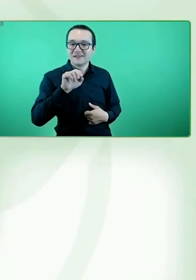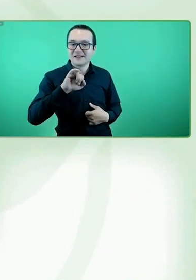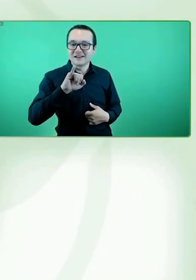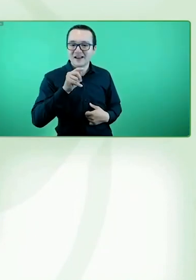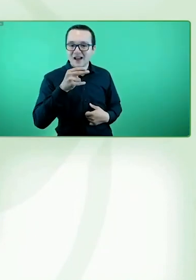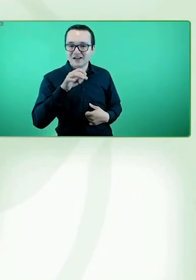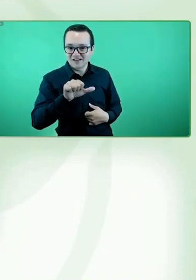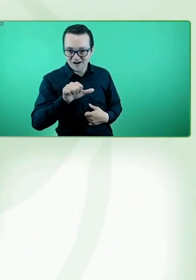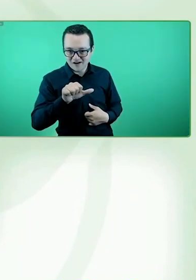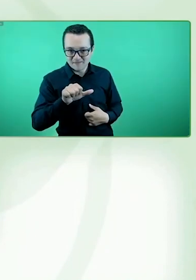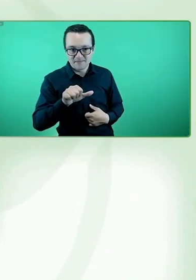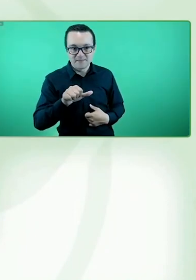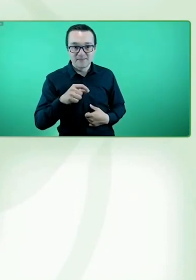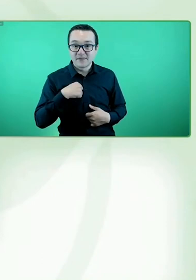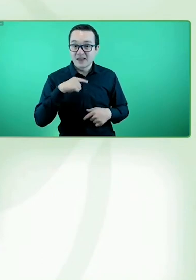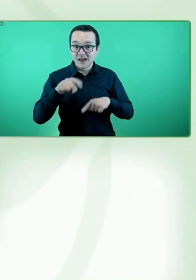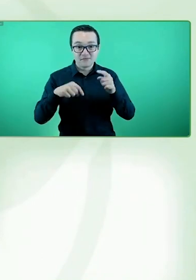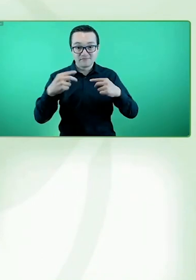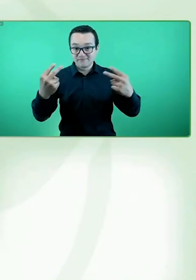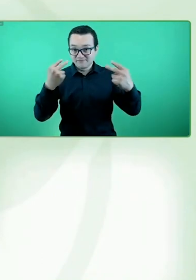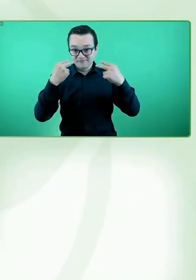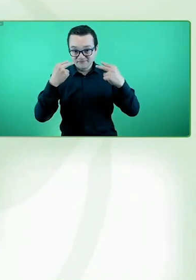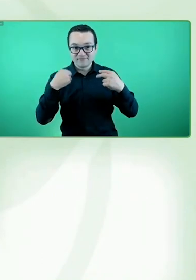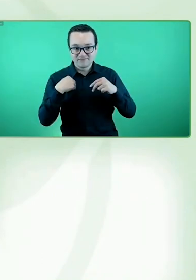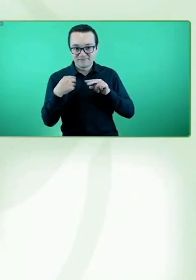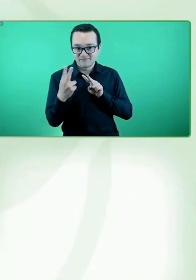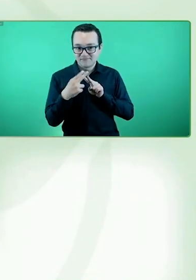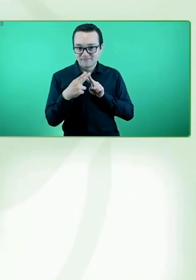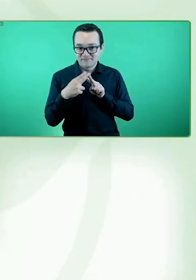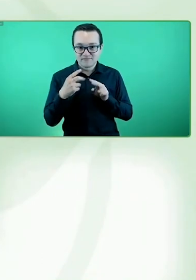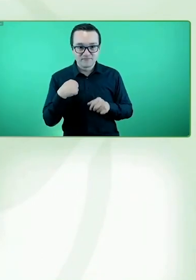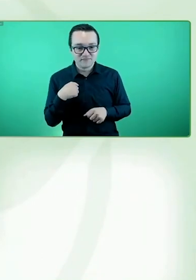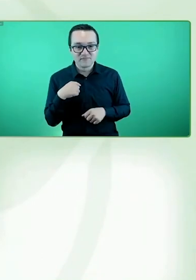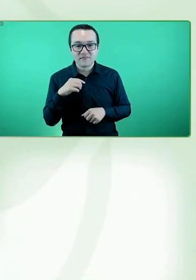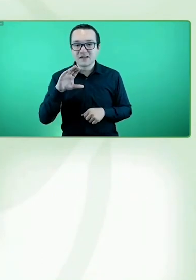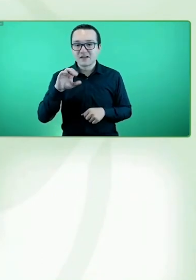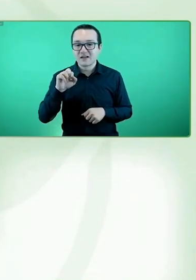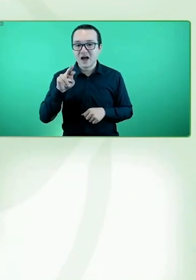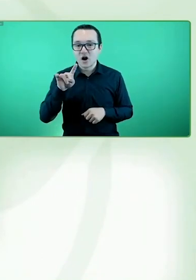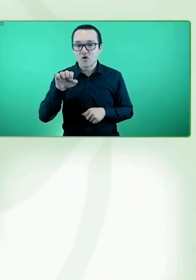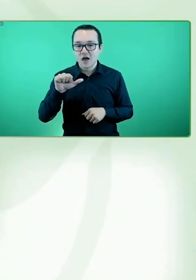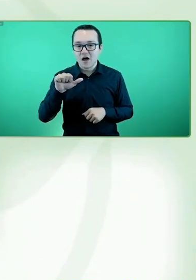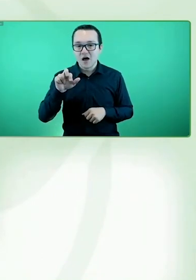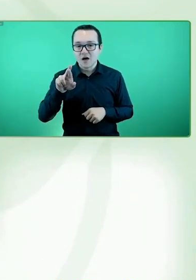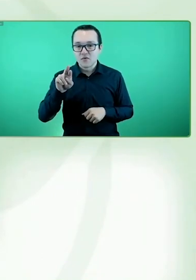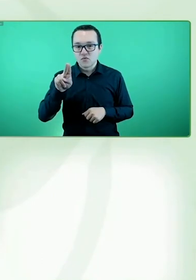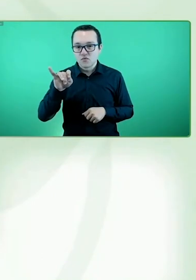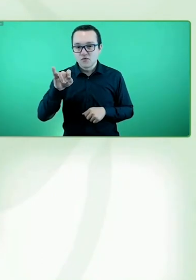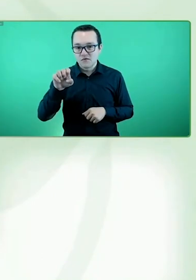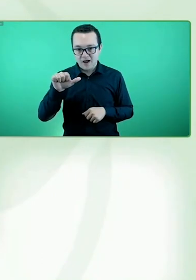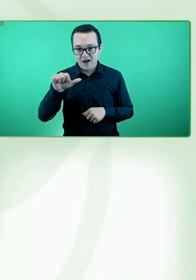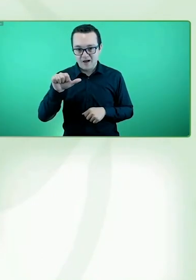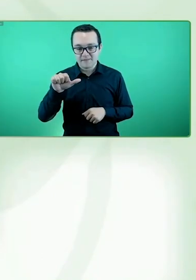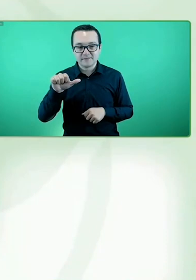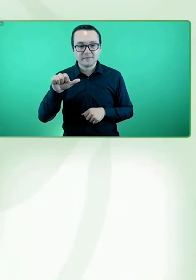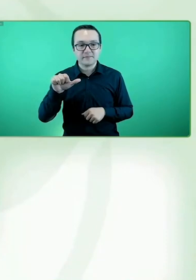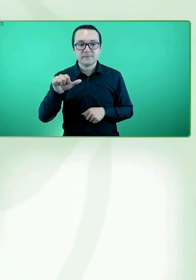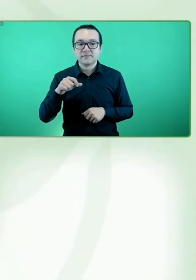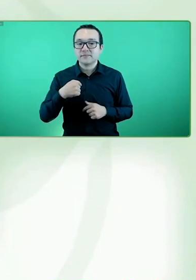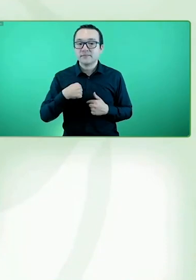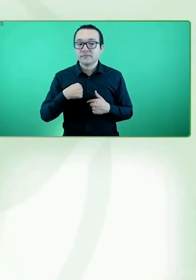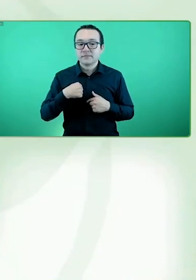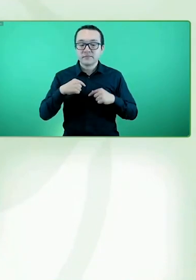ver, y, bueno, ya todos me conocen, soy Carola Rubia, y hoy día ocupo lentes rojos,